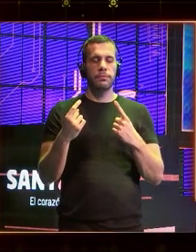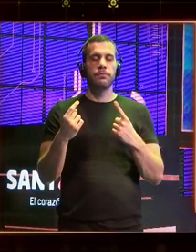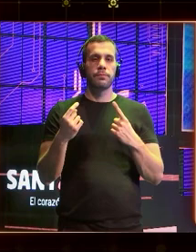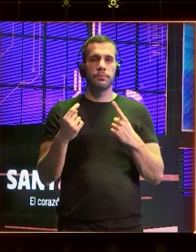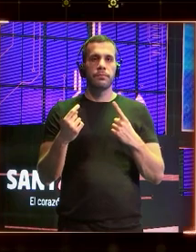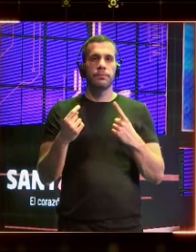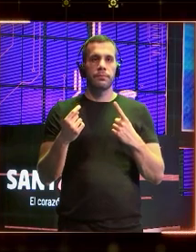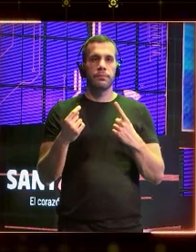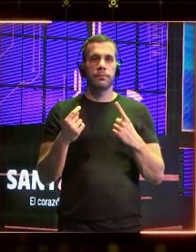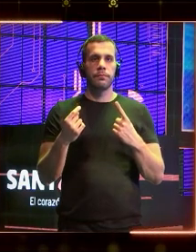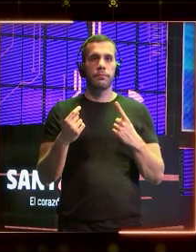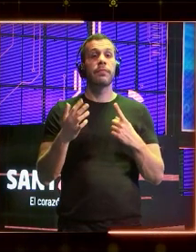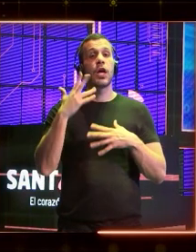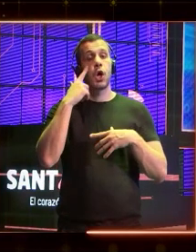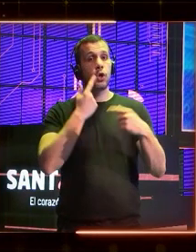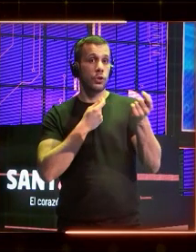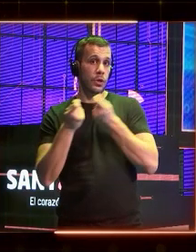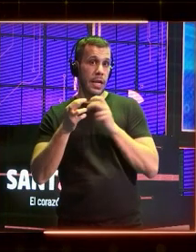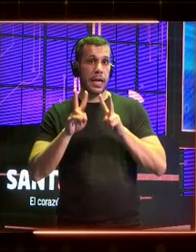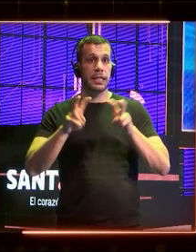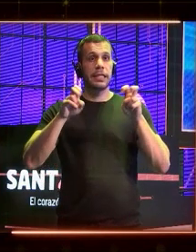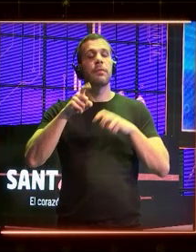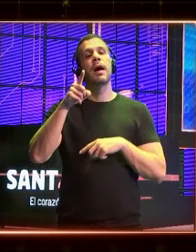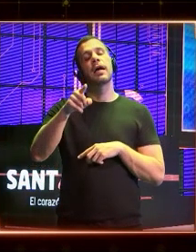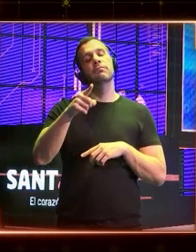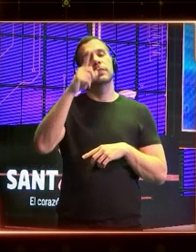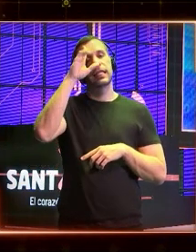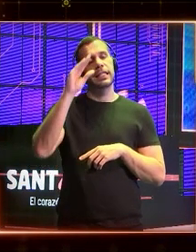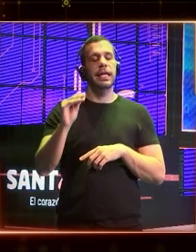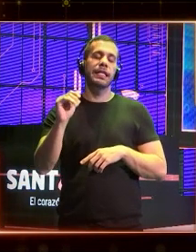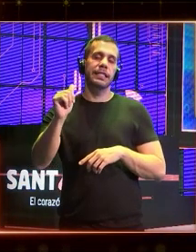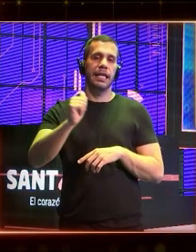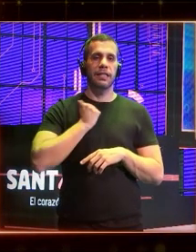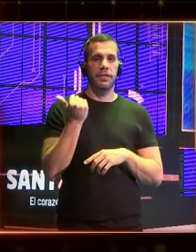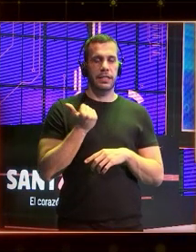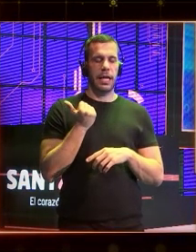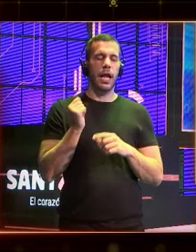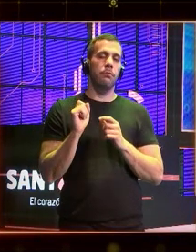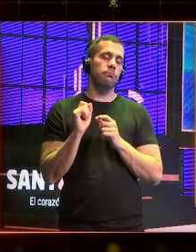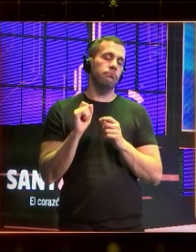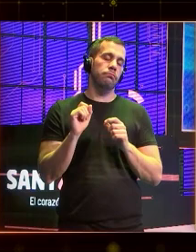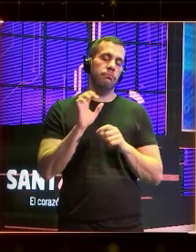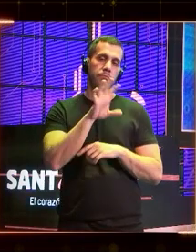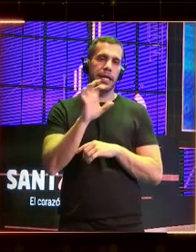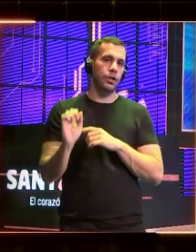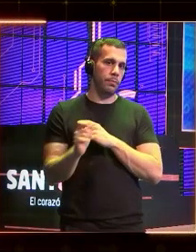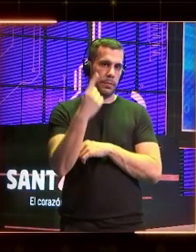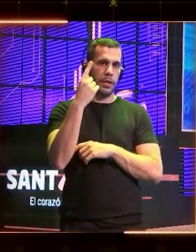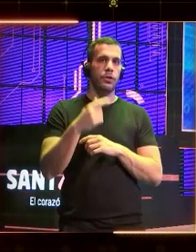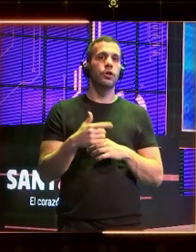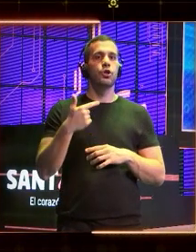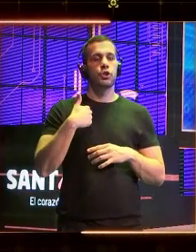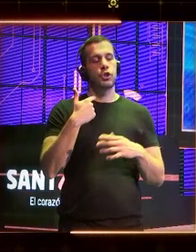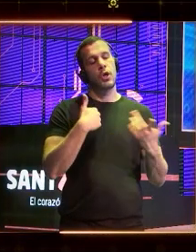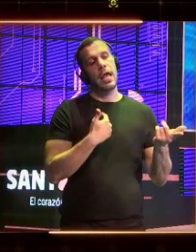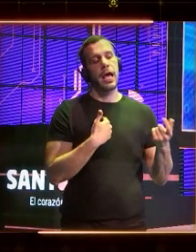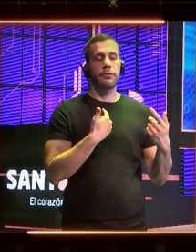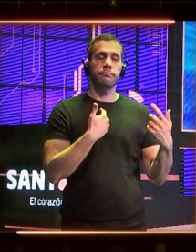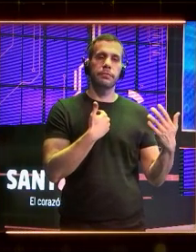a regular la Inteligencia Artificial. Y ahí hemos tenido y lo puedo decir porque estaba yo siendo la negociadora jefe y fue